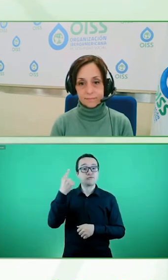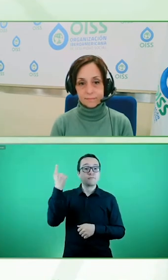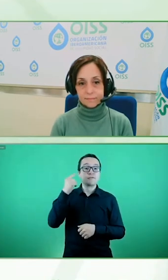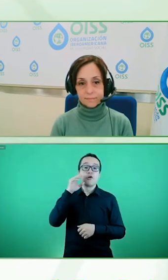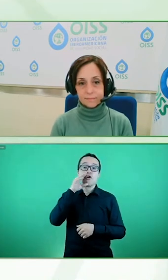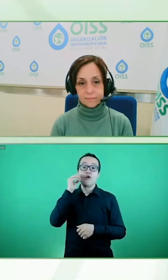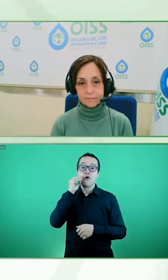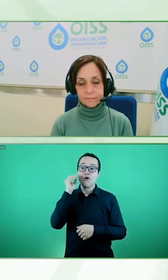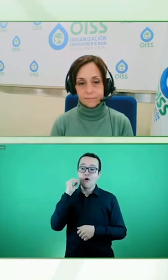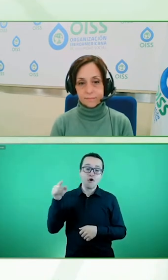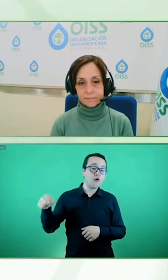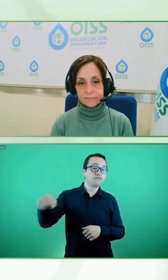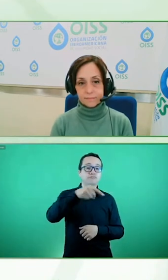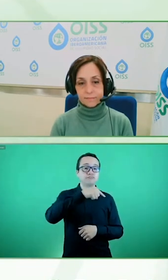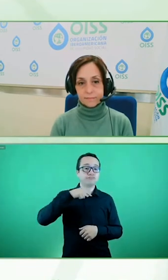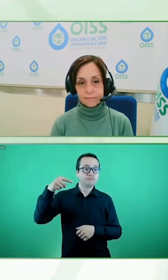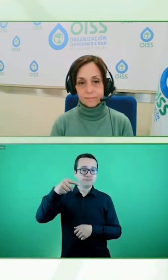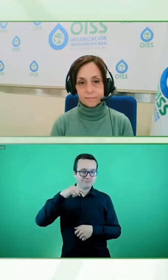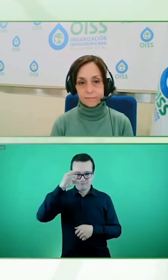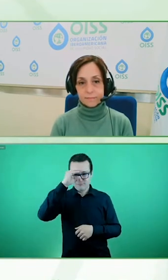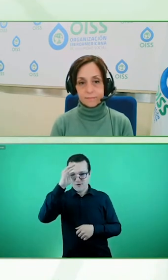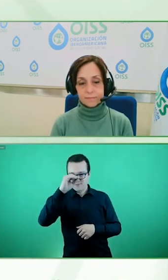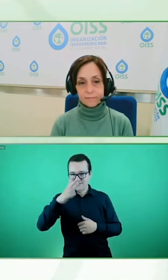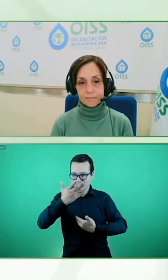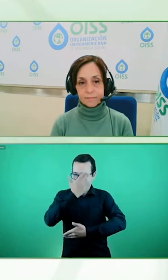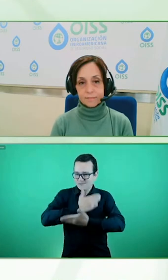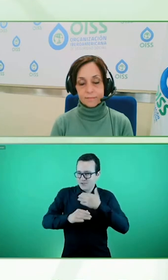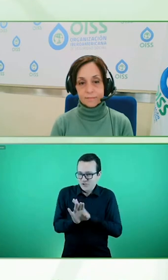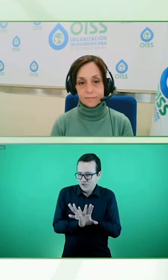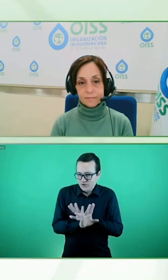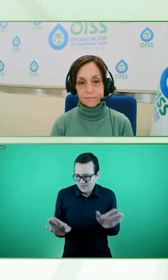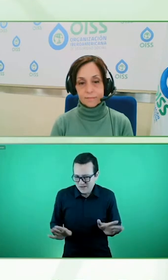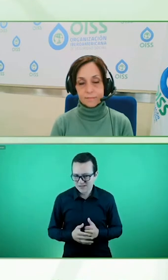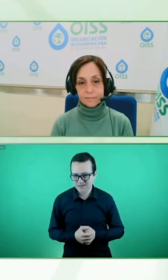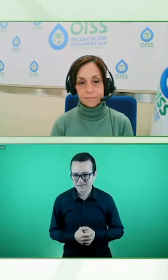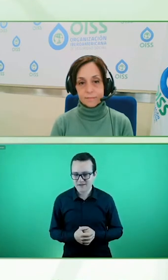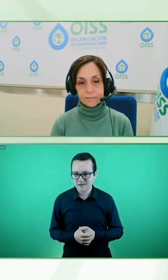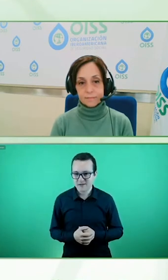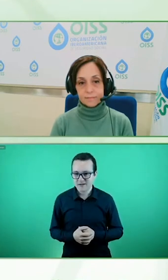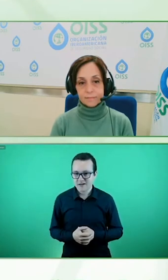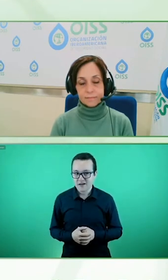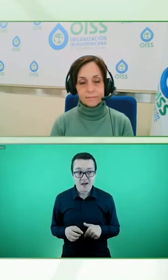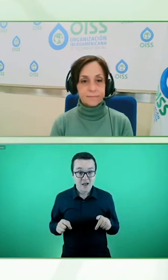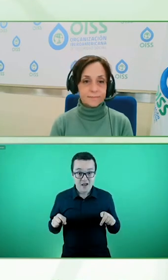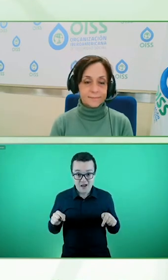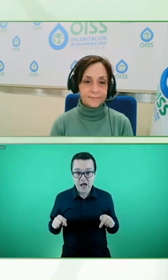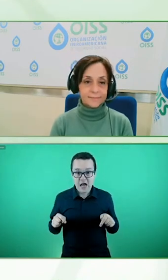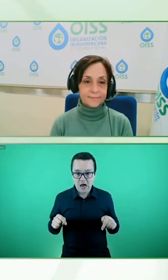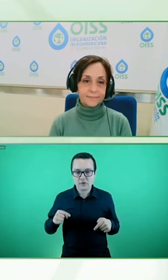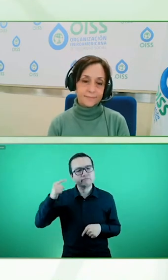obviamente, aún más importante también tomar en cuenta